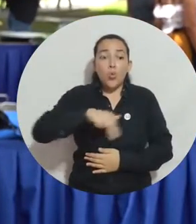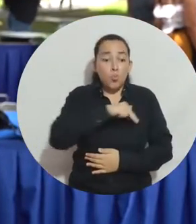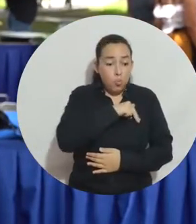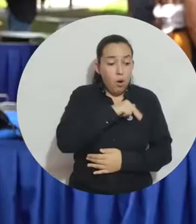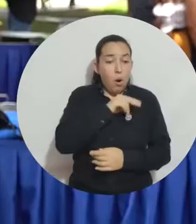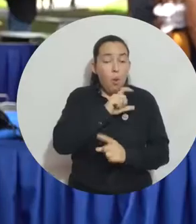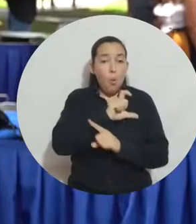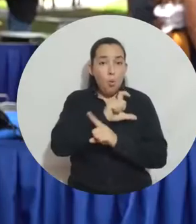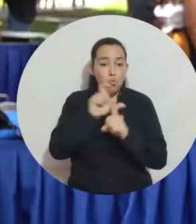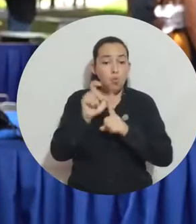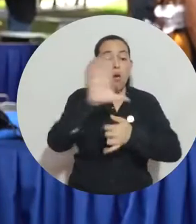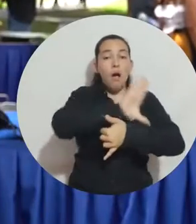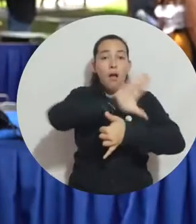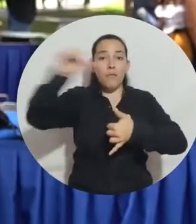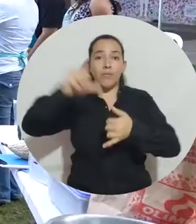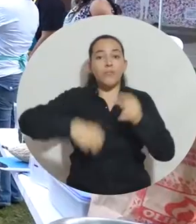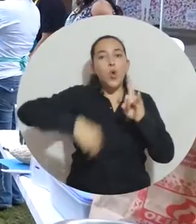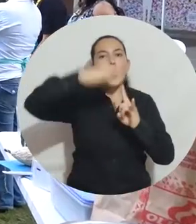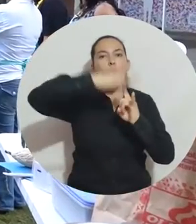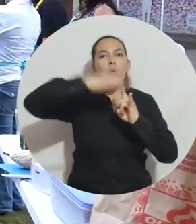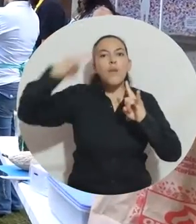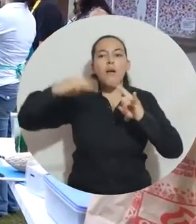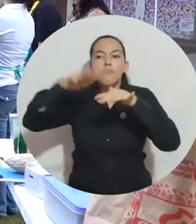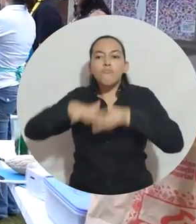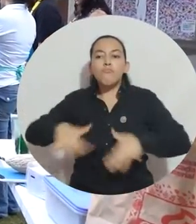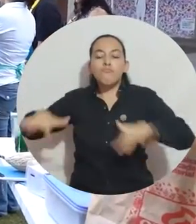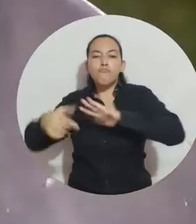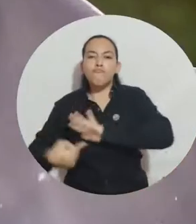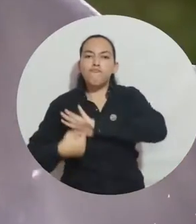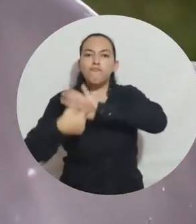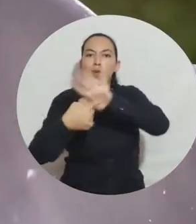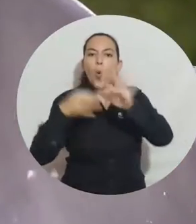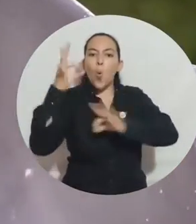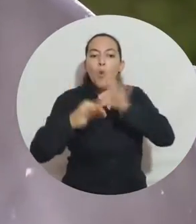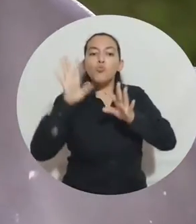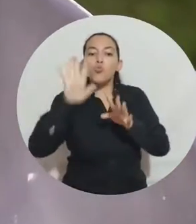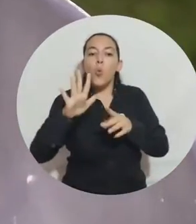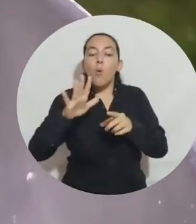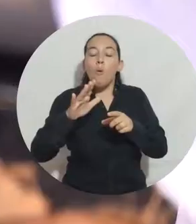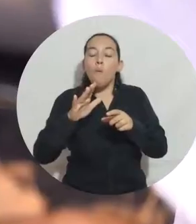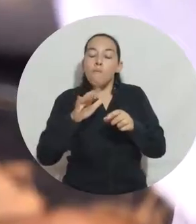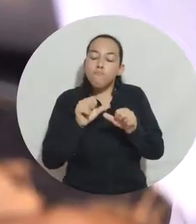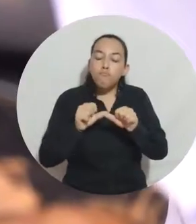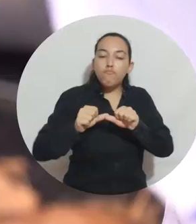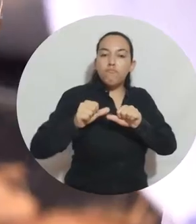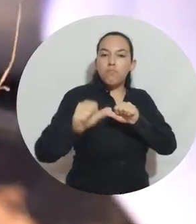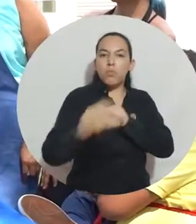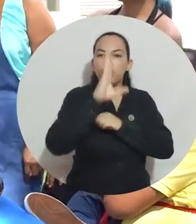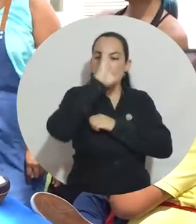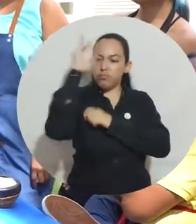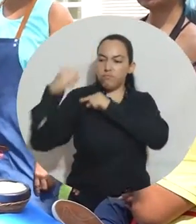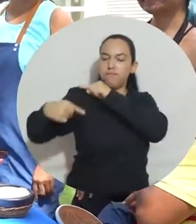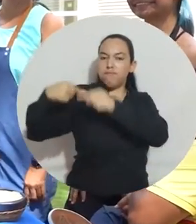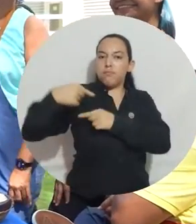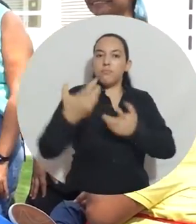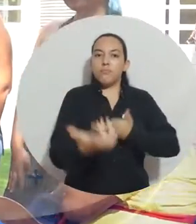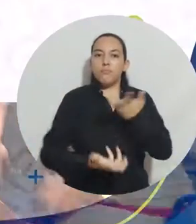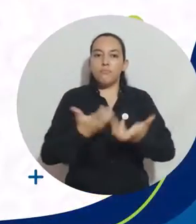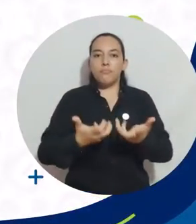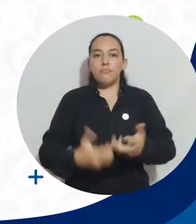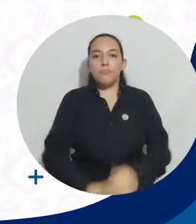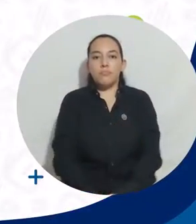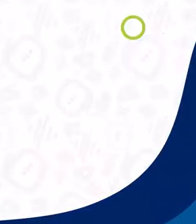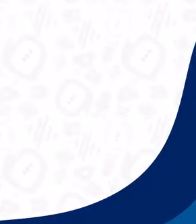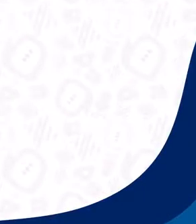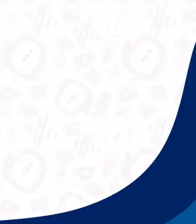de nuestra cultura caribe. Unimagdalena es escenario de la recreación y preservación de prácticas y saberes ancestrales de